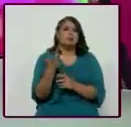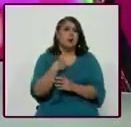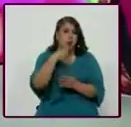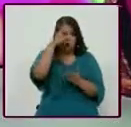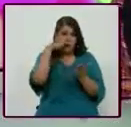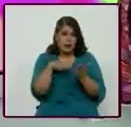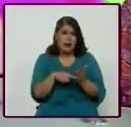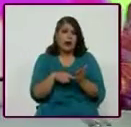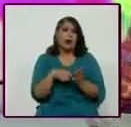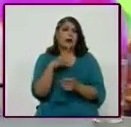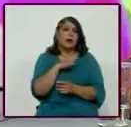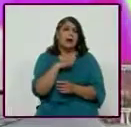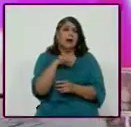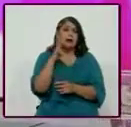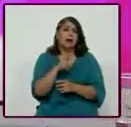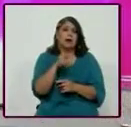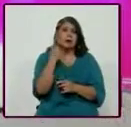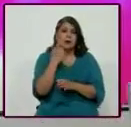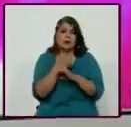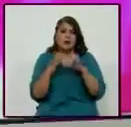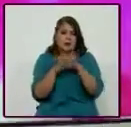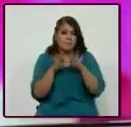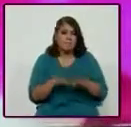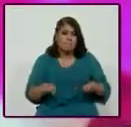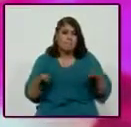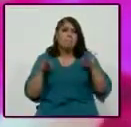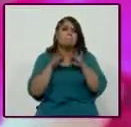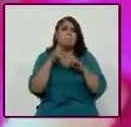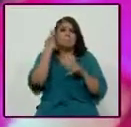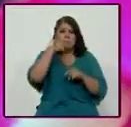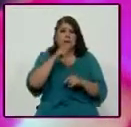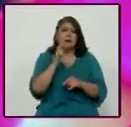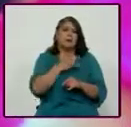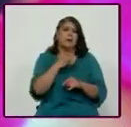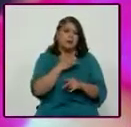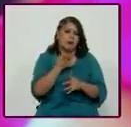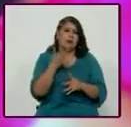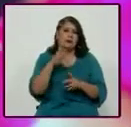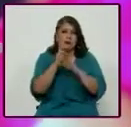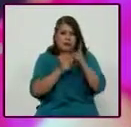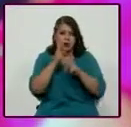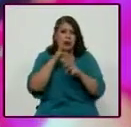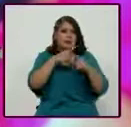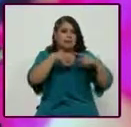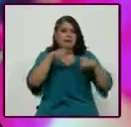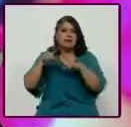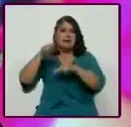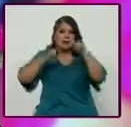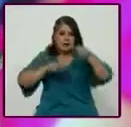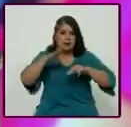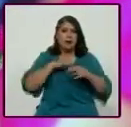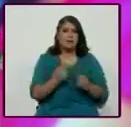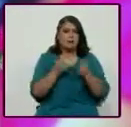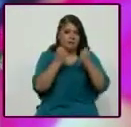ponderable muy trascendente, porque la comunidad deportiva de México está entreverada en todas las clases sociales. Ahí radica